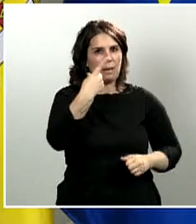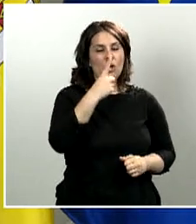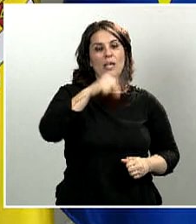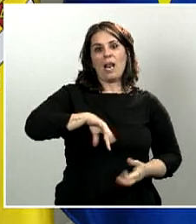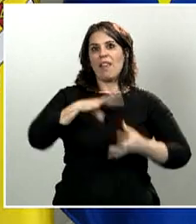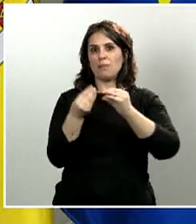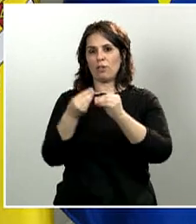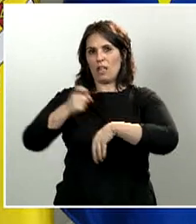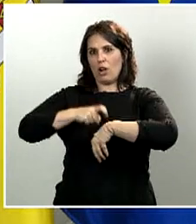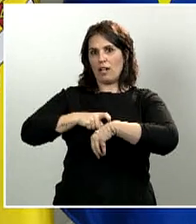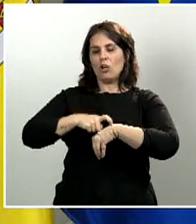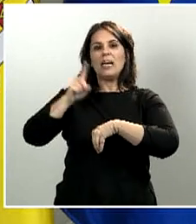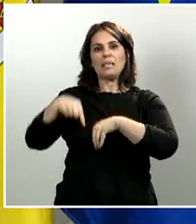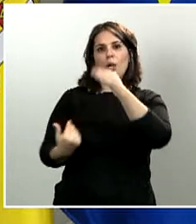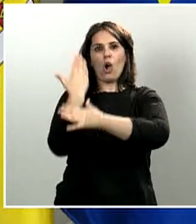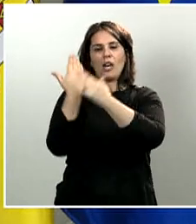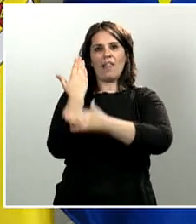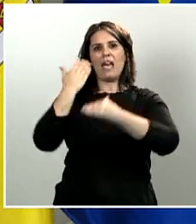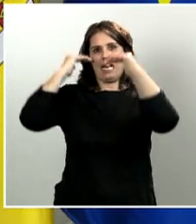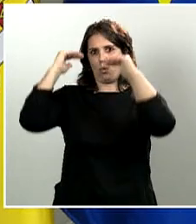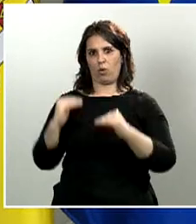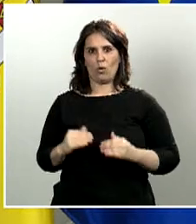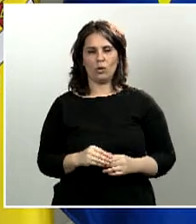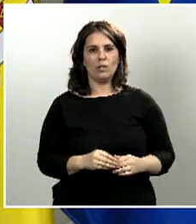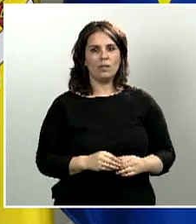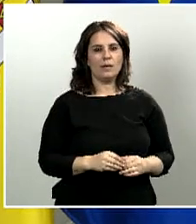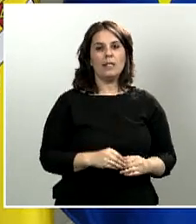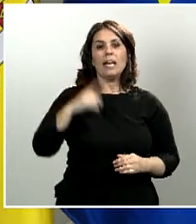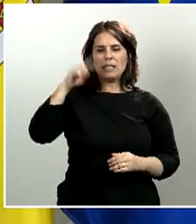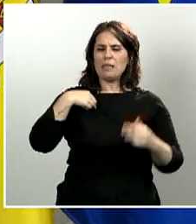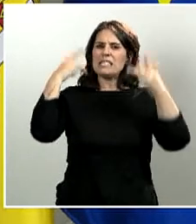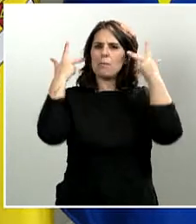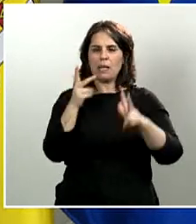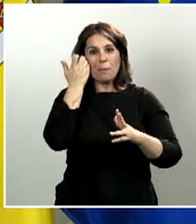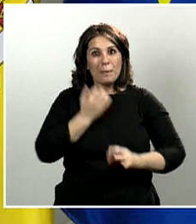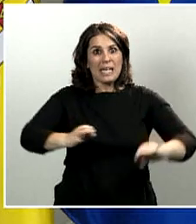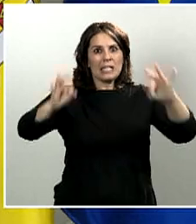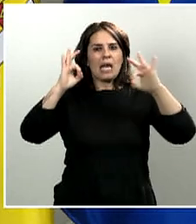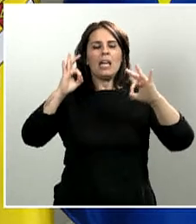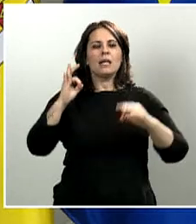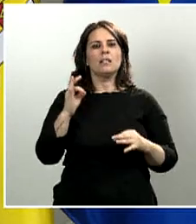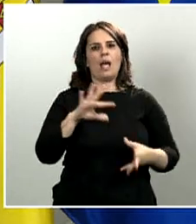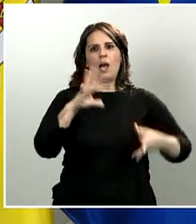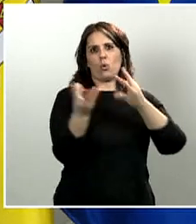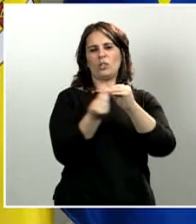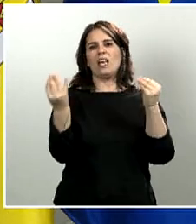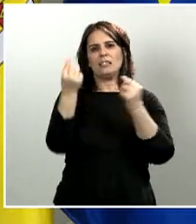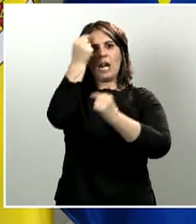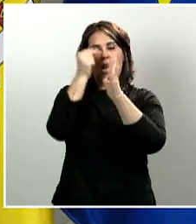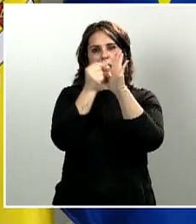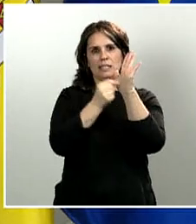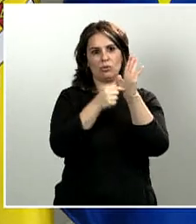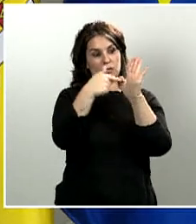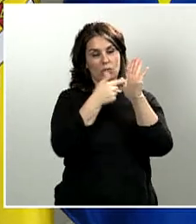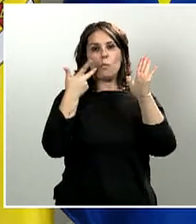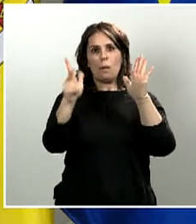la jornada. Y también se permite con carácter extraordinario ajustar los requisitos que permiten a las sociedades